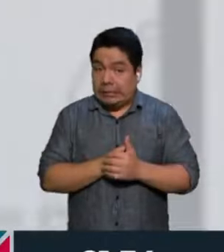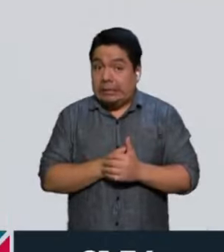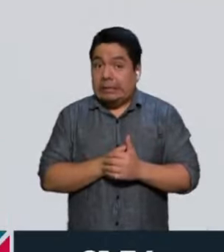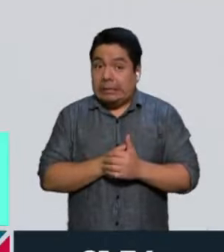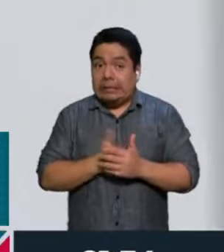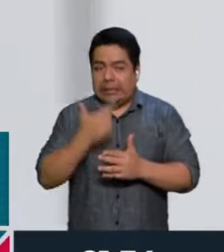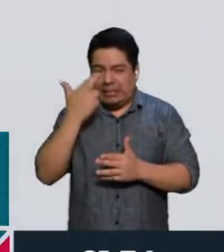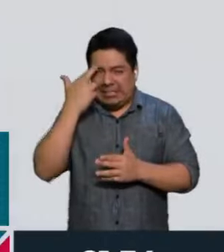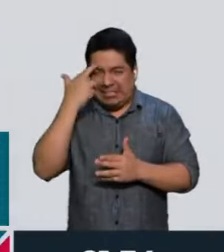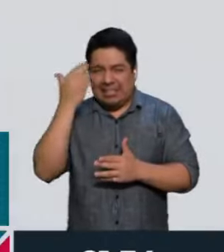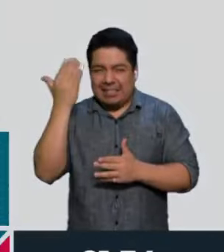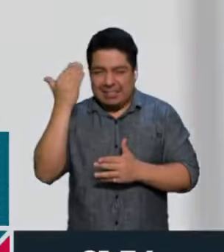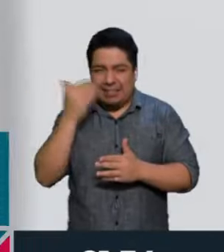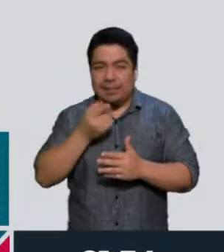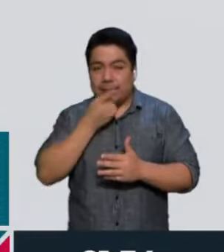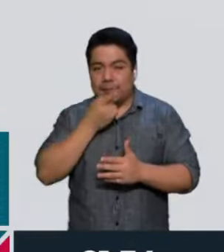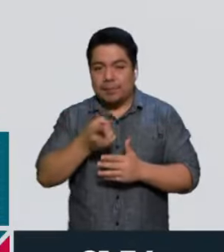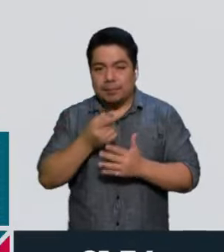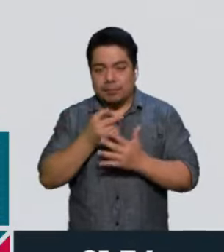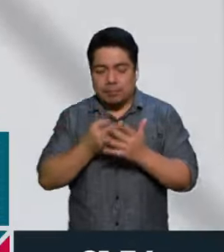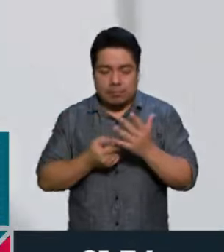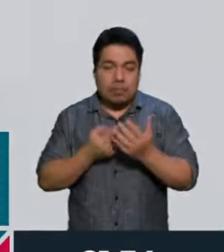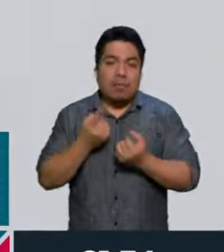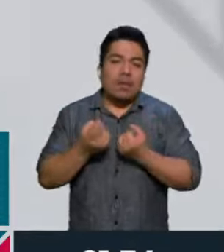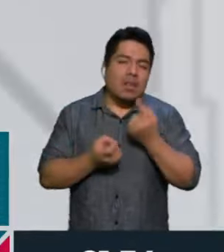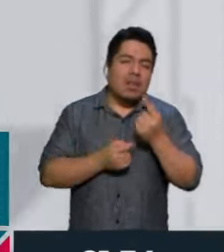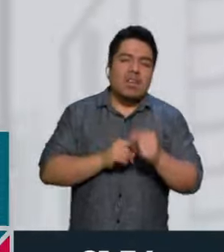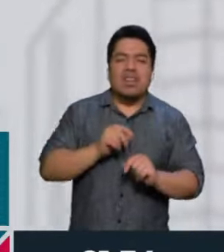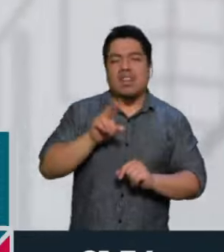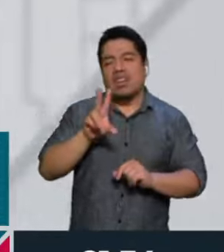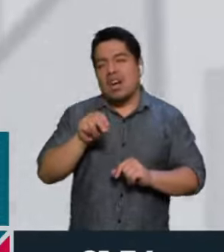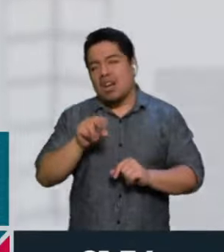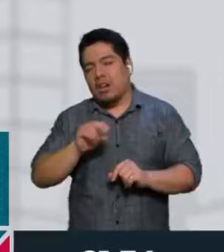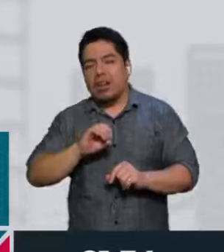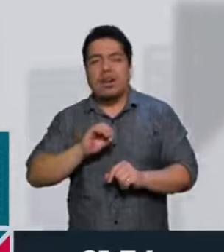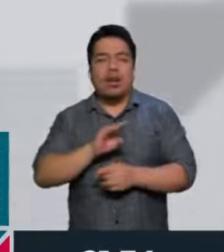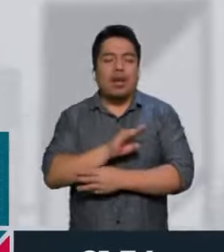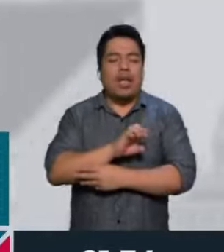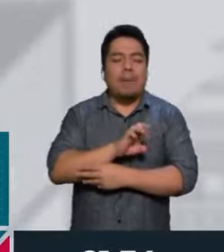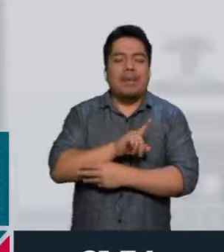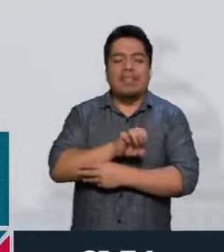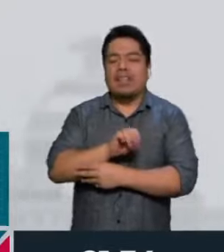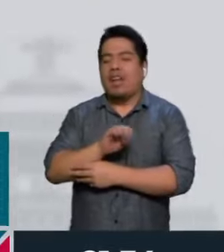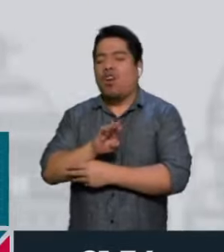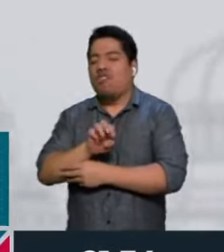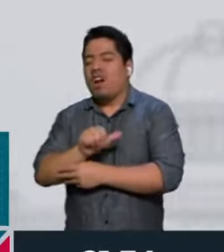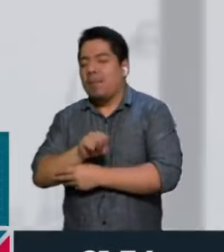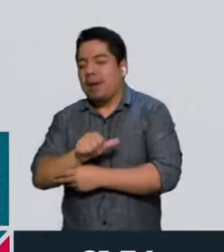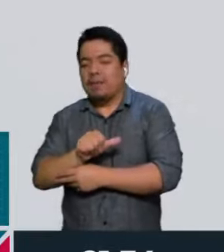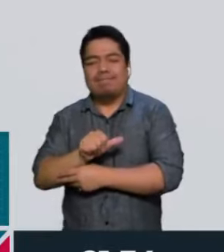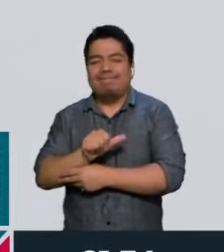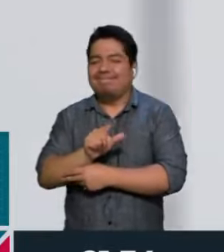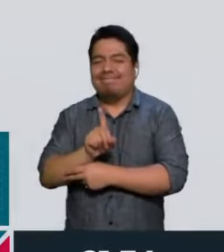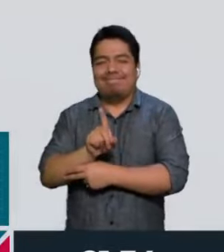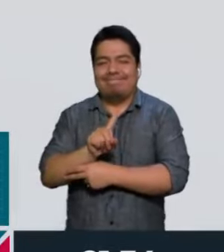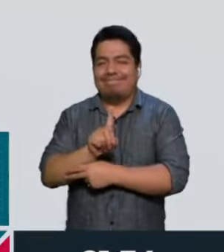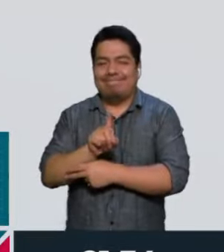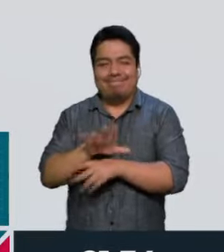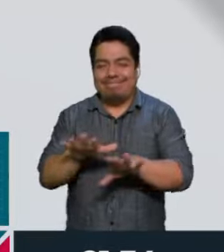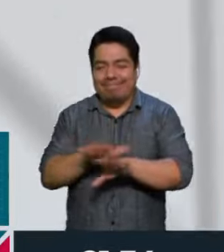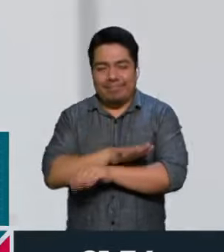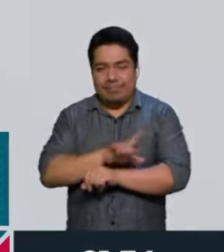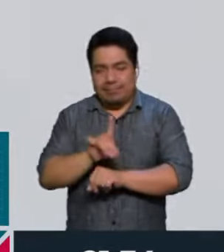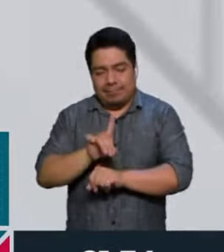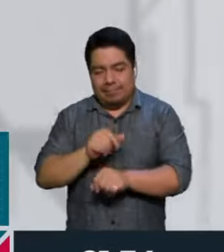lo habíamos dicho y que conste. Y había voces por ahí que de repente decían, no, que si Michelle Obama y nosotros dijimos, no hombre, no se confunda, no va por ahí, la